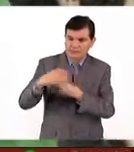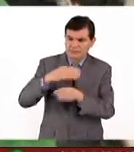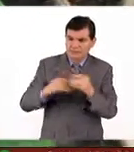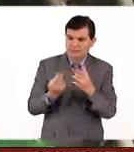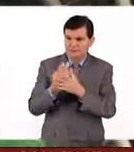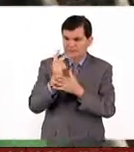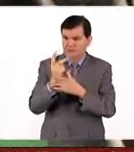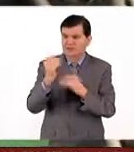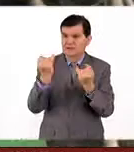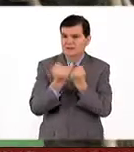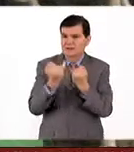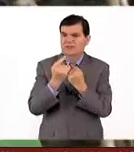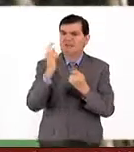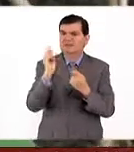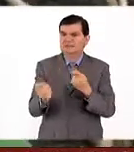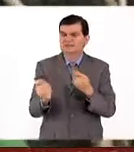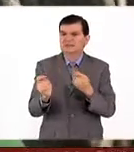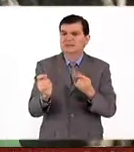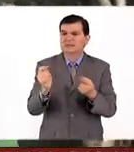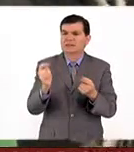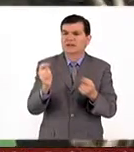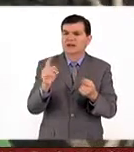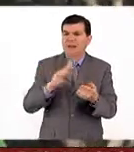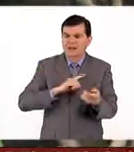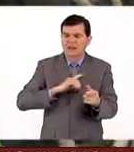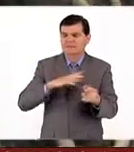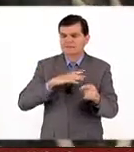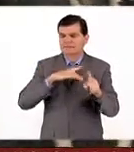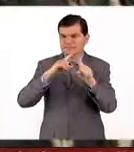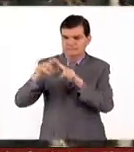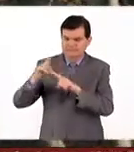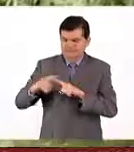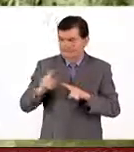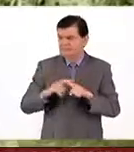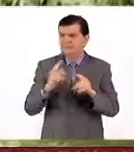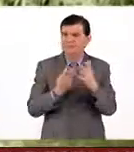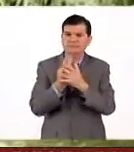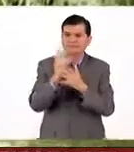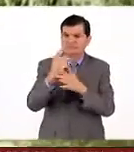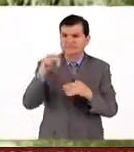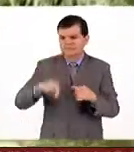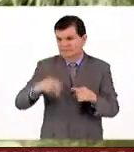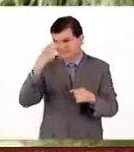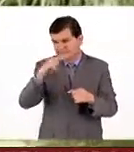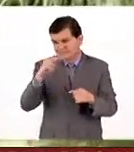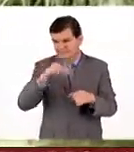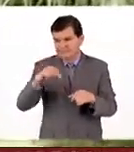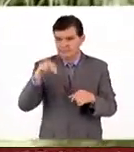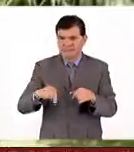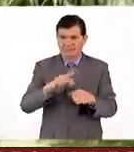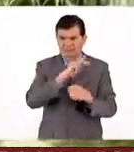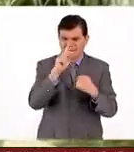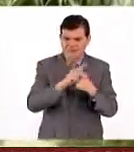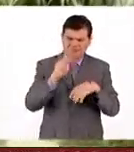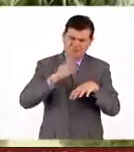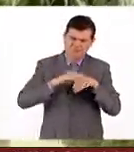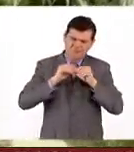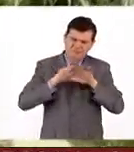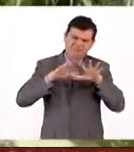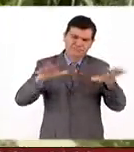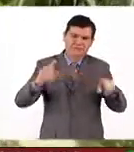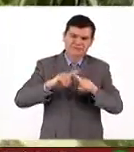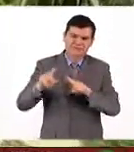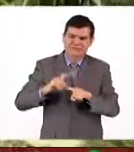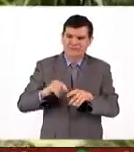vegetal, parte de lo que sería nuestra diversidad de plantas que tiene México, uno de los países más megadiversos en el mundo.